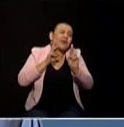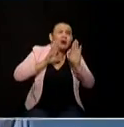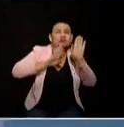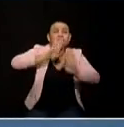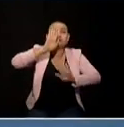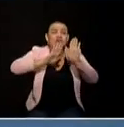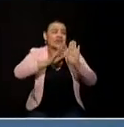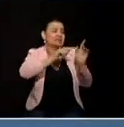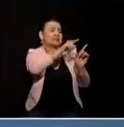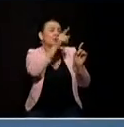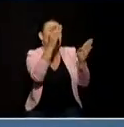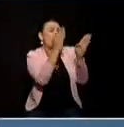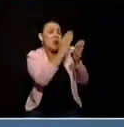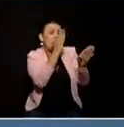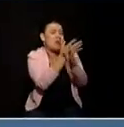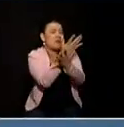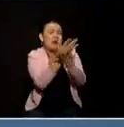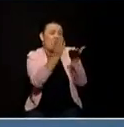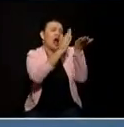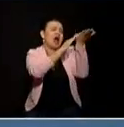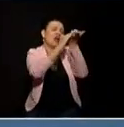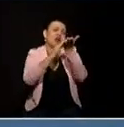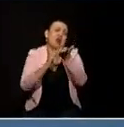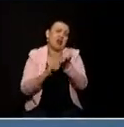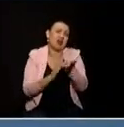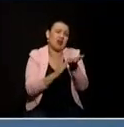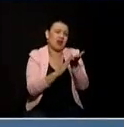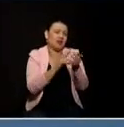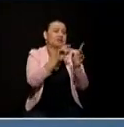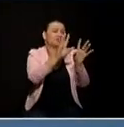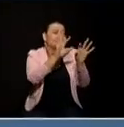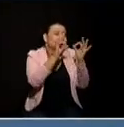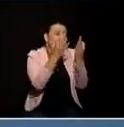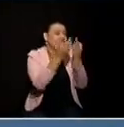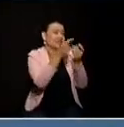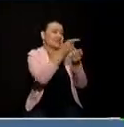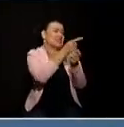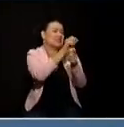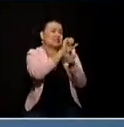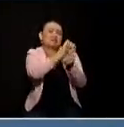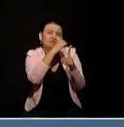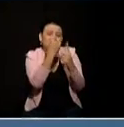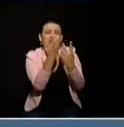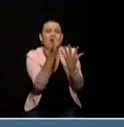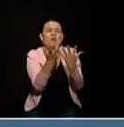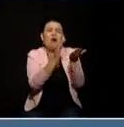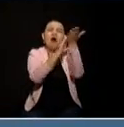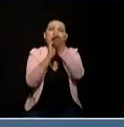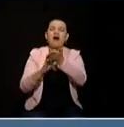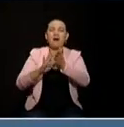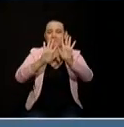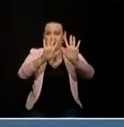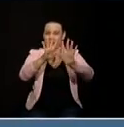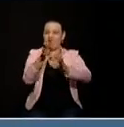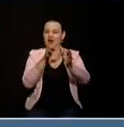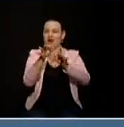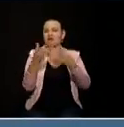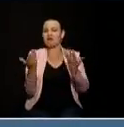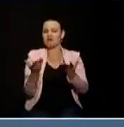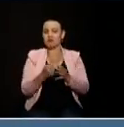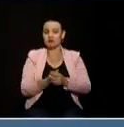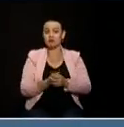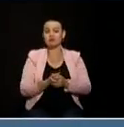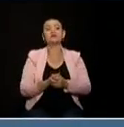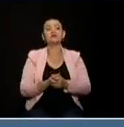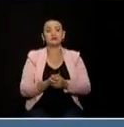problema de la esencia de la vida de la esencia de la sociedad y consiste en que hoy lo único que nos sacará del atolladero es